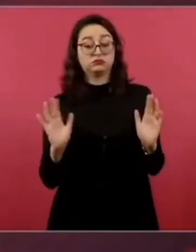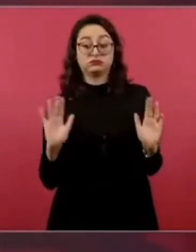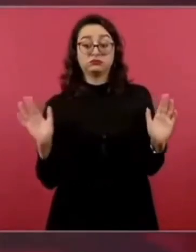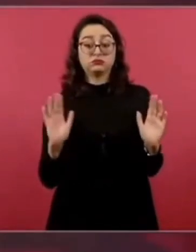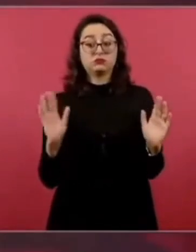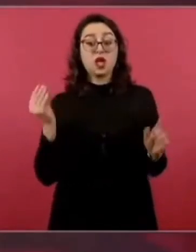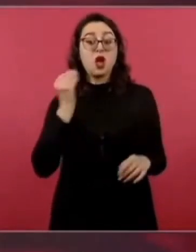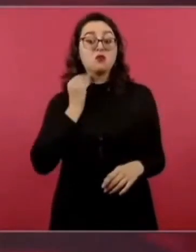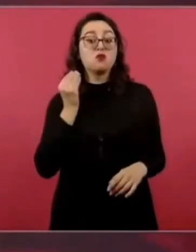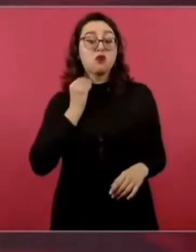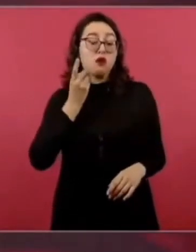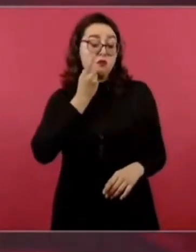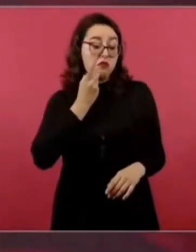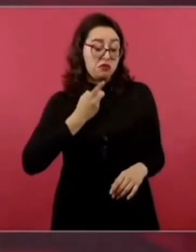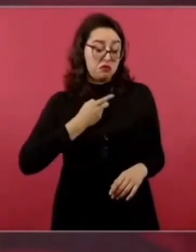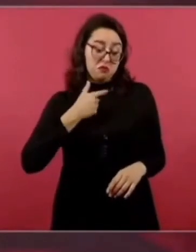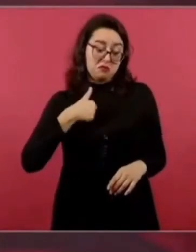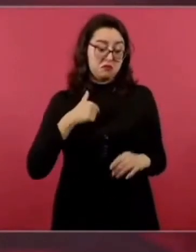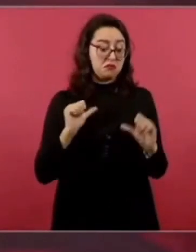que no pagara